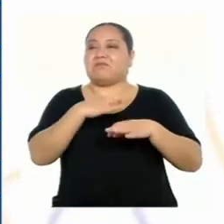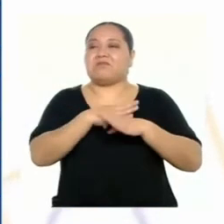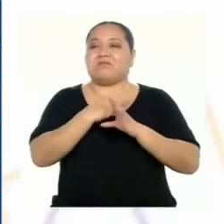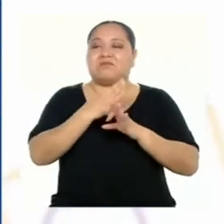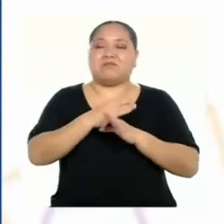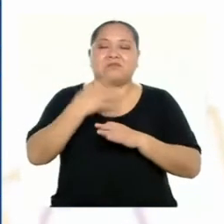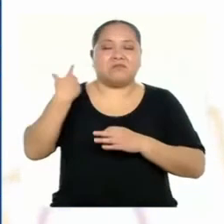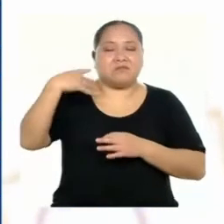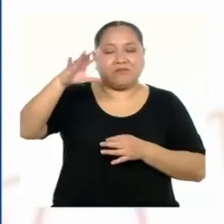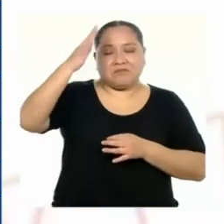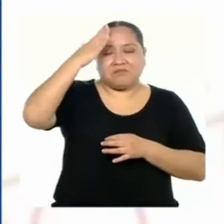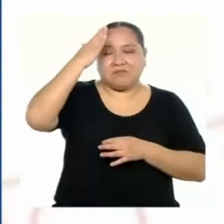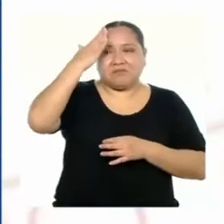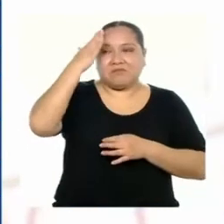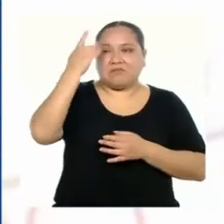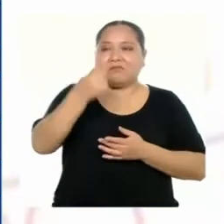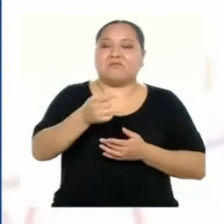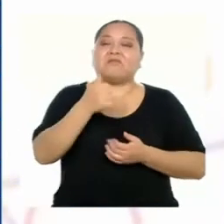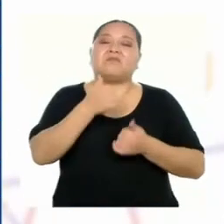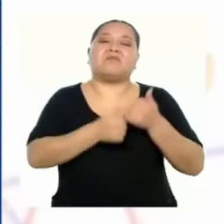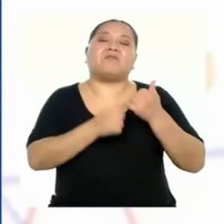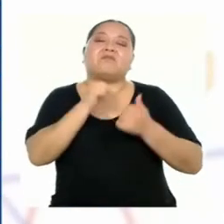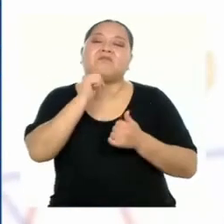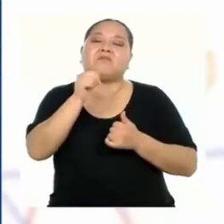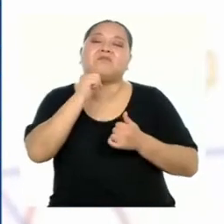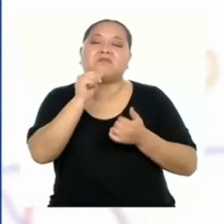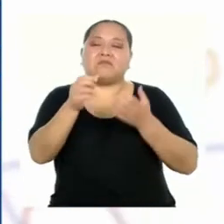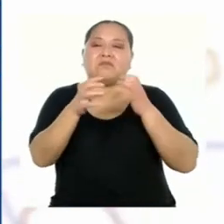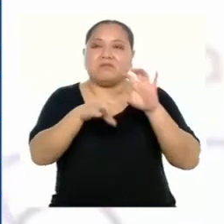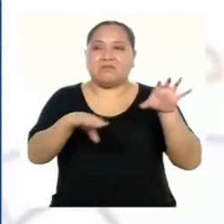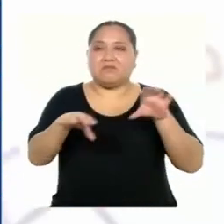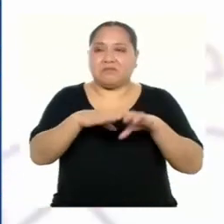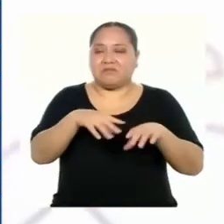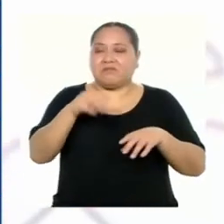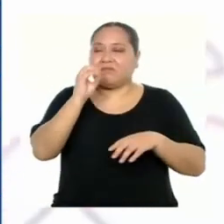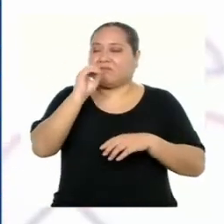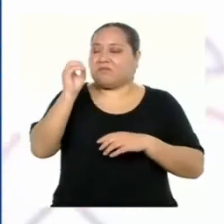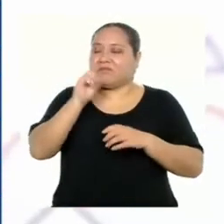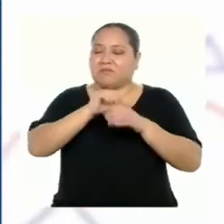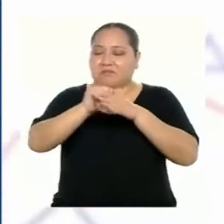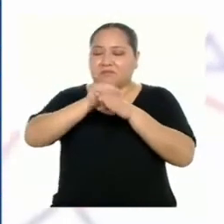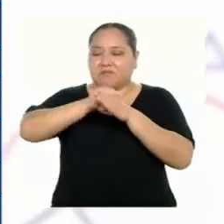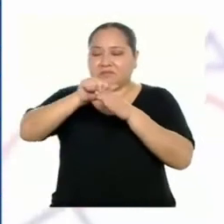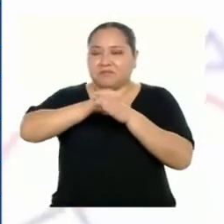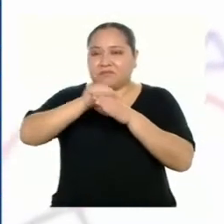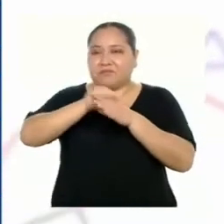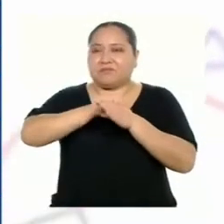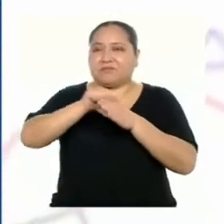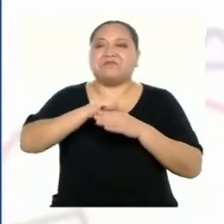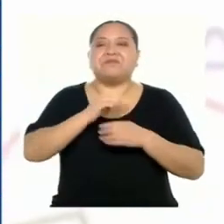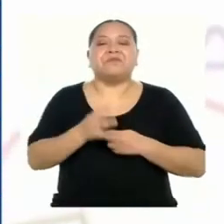manera, sabemos qué nos falta hacer o reforzar.